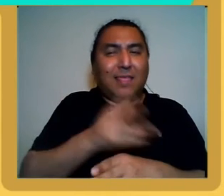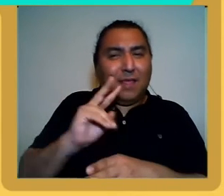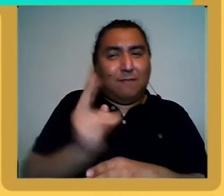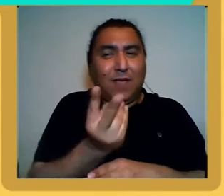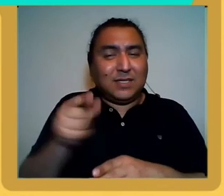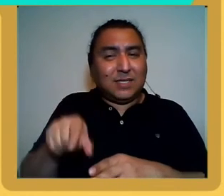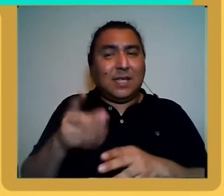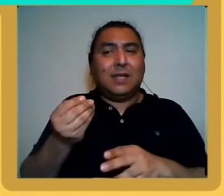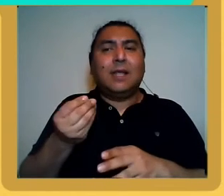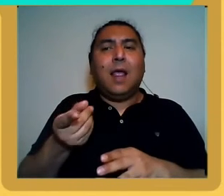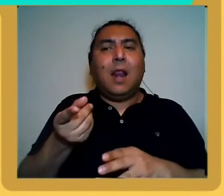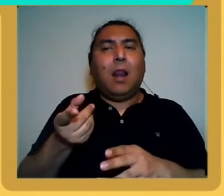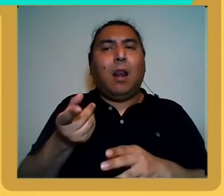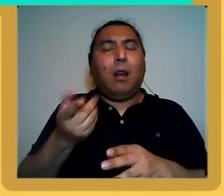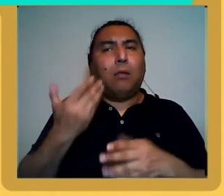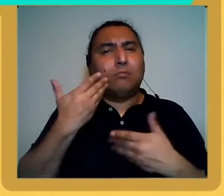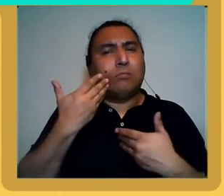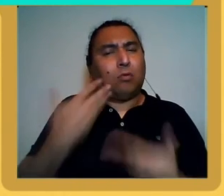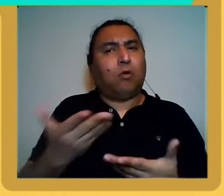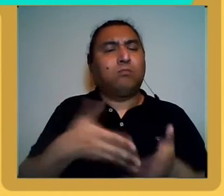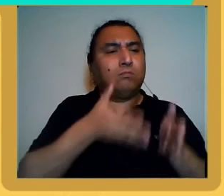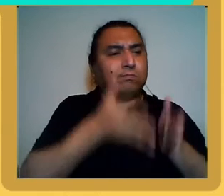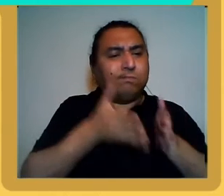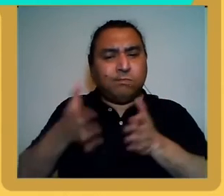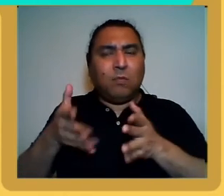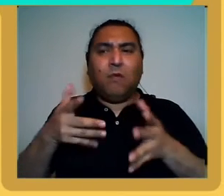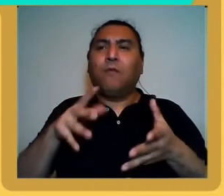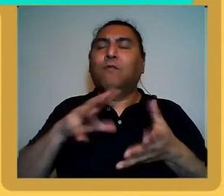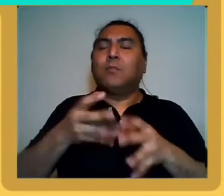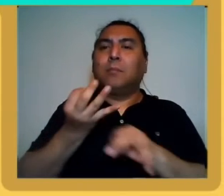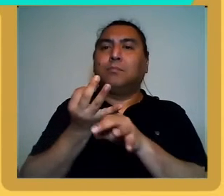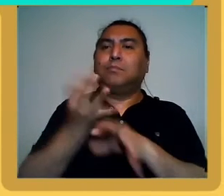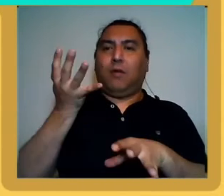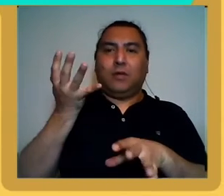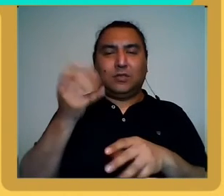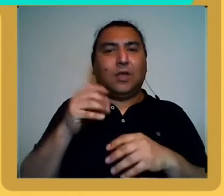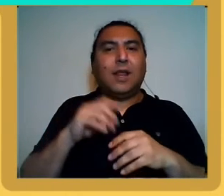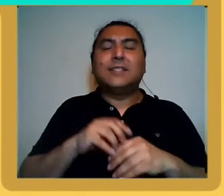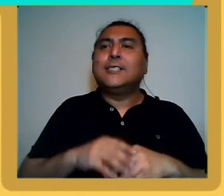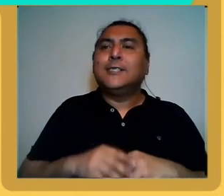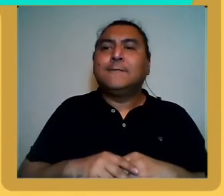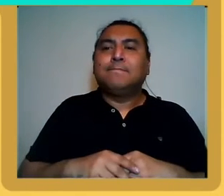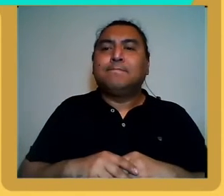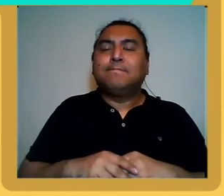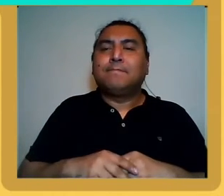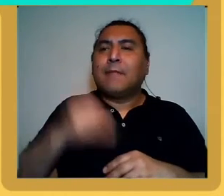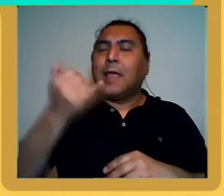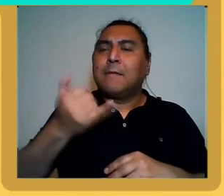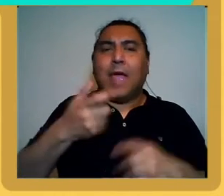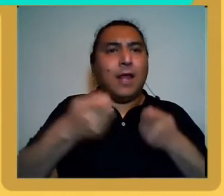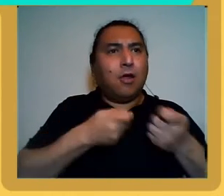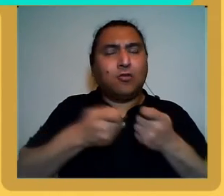mostrado una estructura bien profesional donde se habían agrupado distintos negocios por